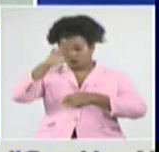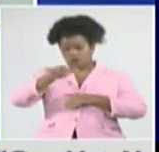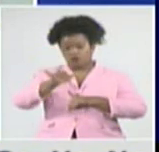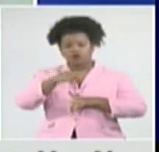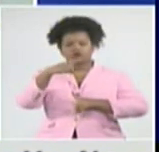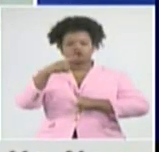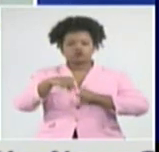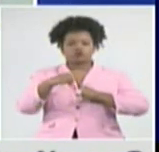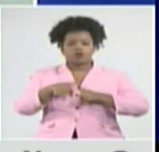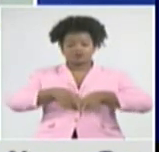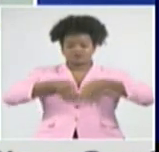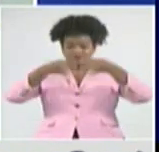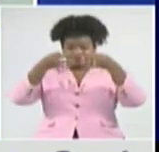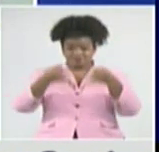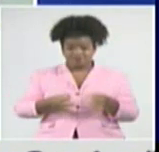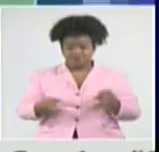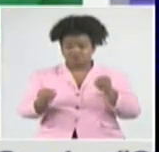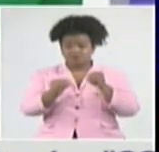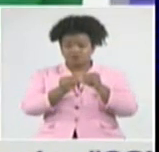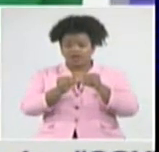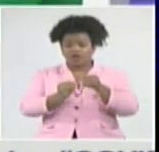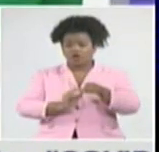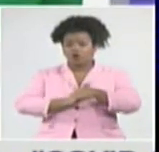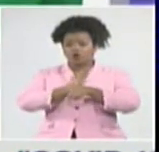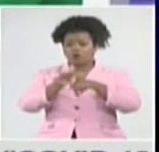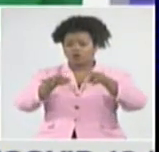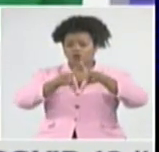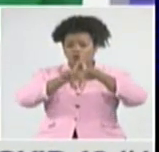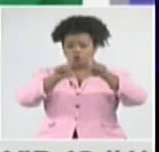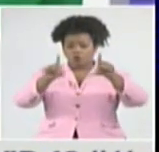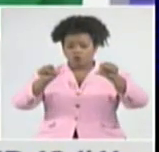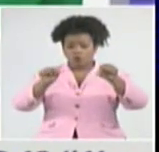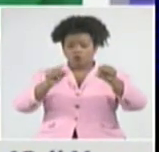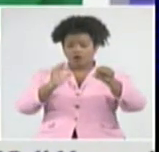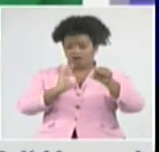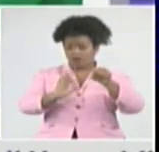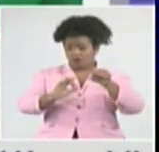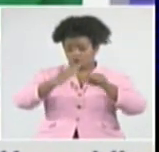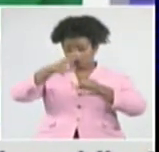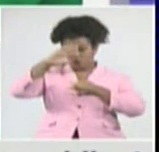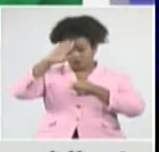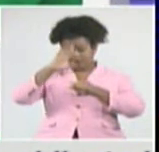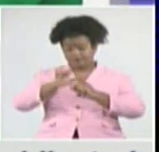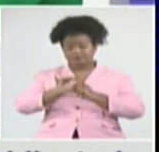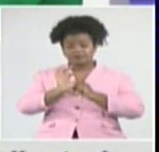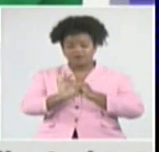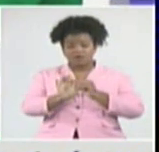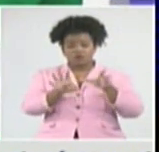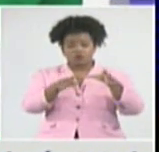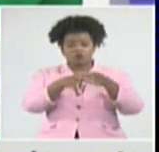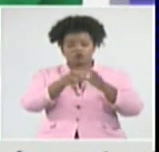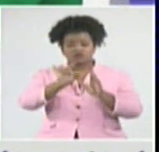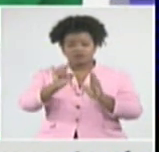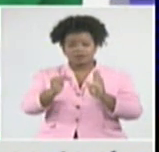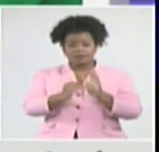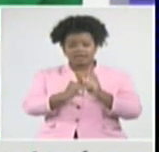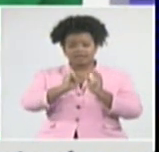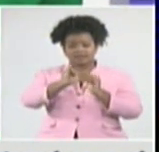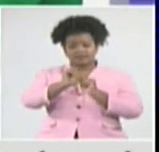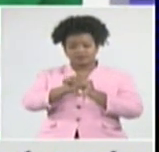Autóctona la transmisión es lo característico en nuestro país, de los 6,609, 6